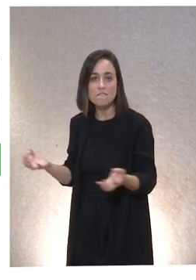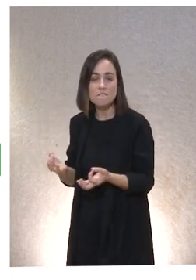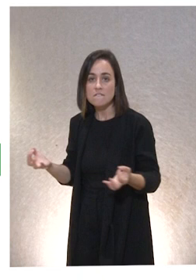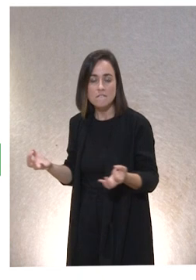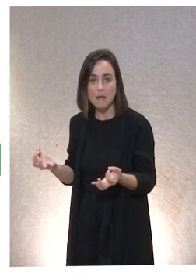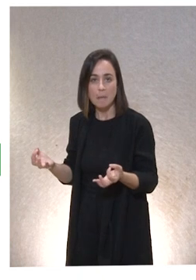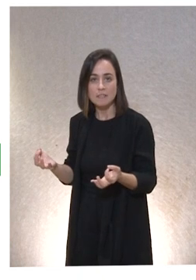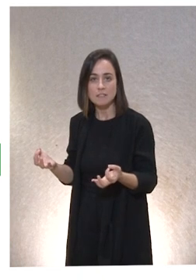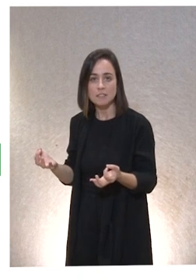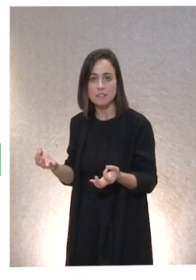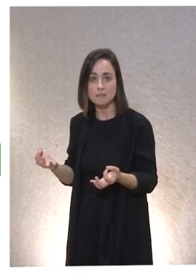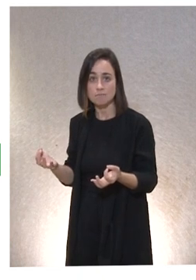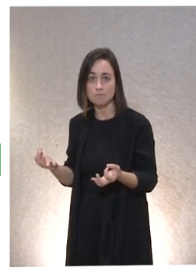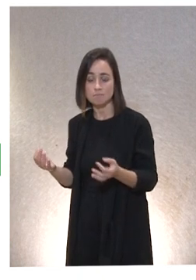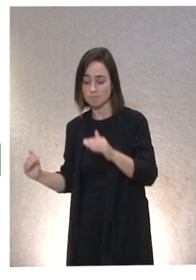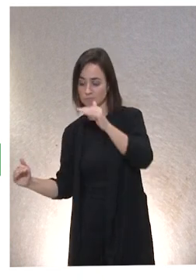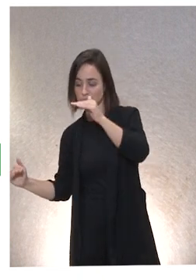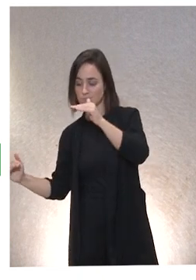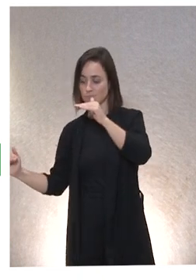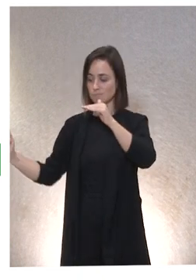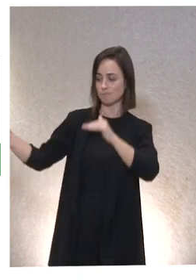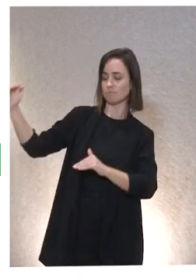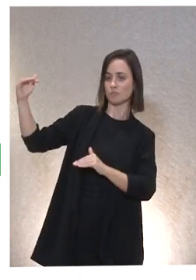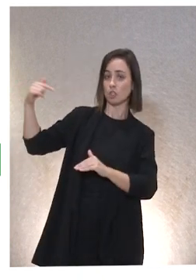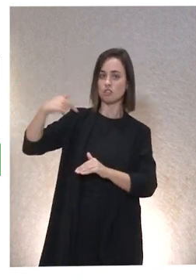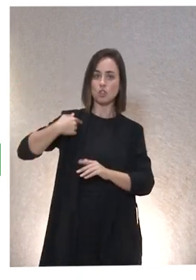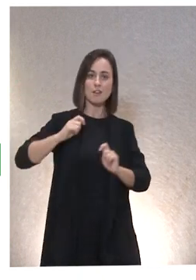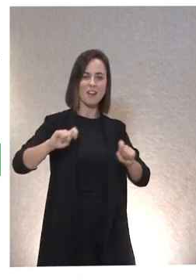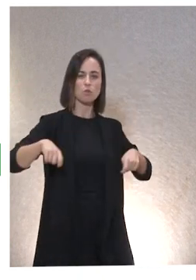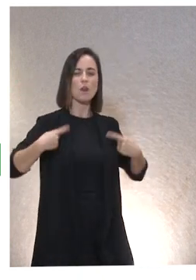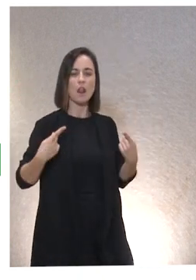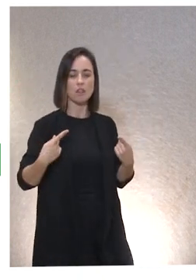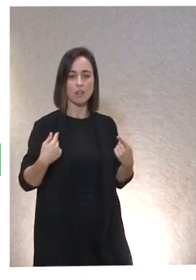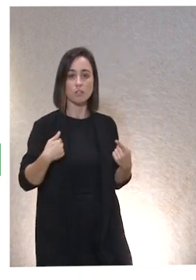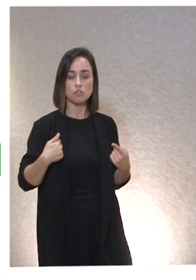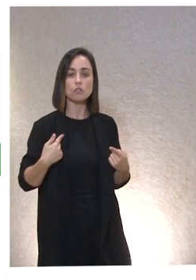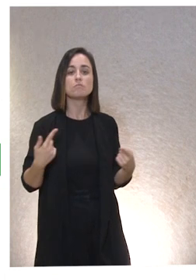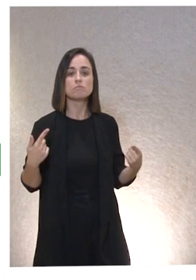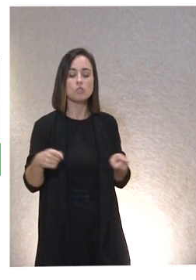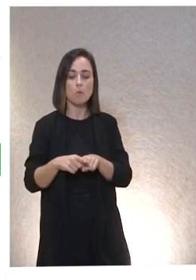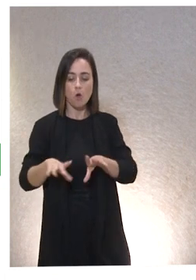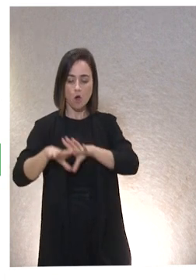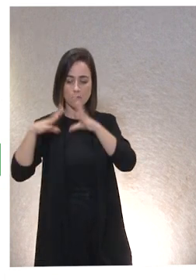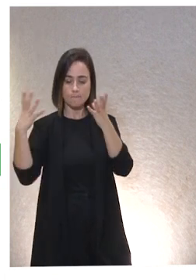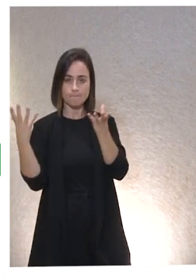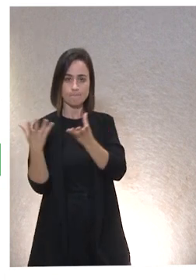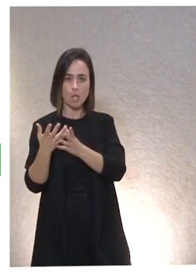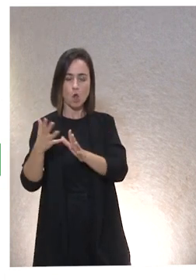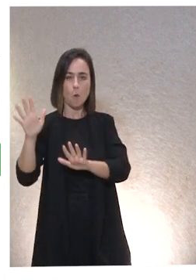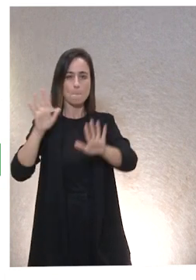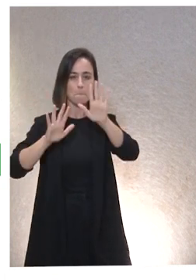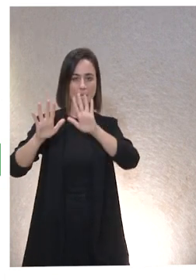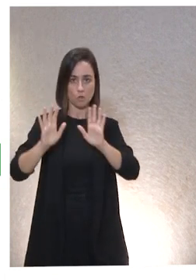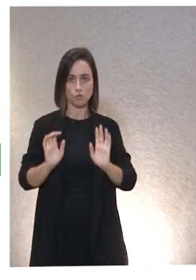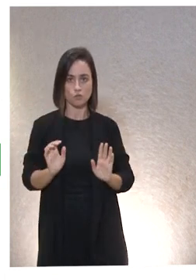decir, no, no, yo soy naturaleza, yo soy parte de la naturaleza, yo soy en ese todo complejo que se articula complejamente.